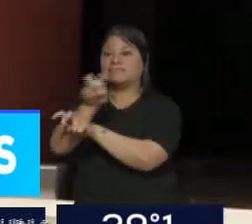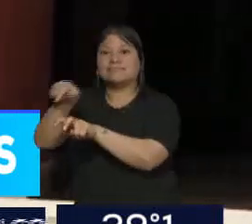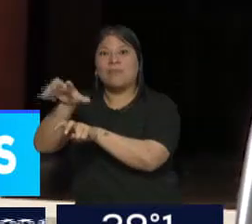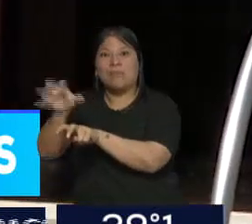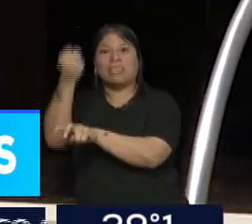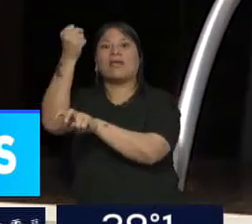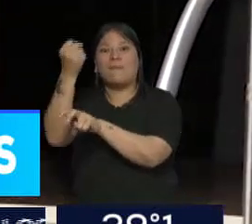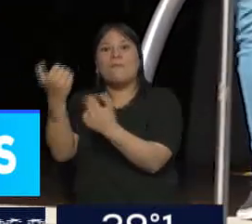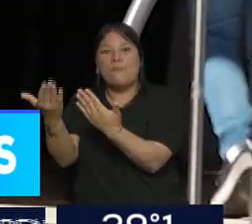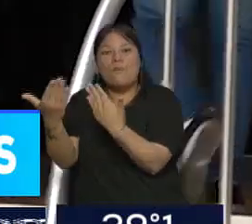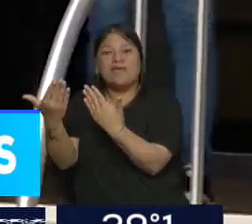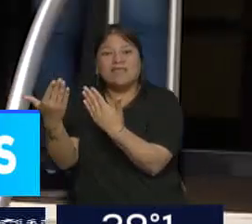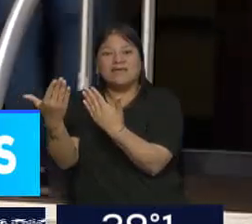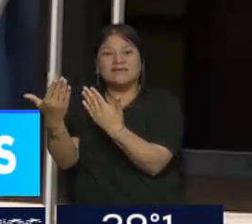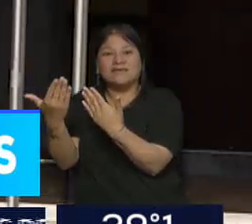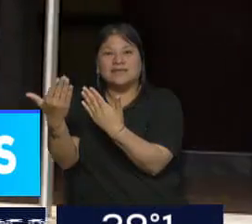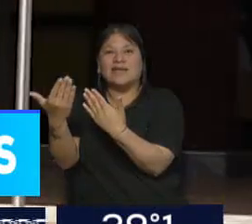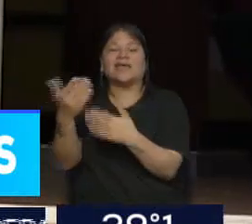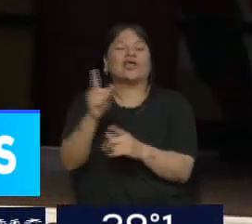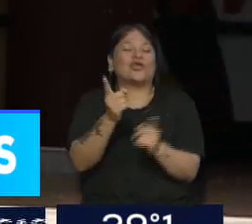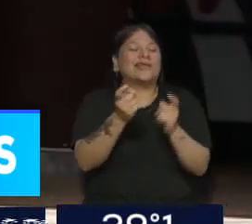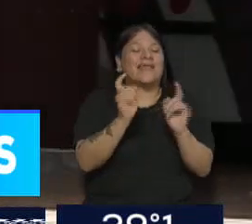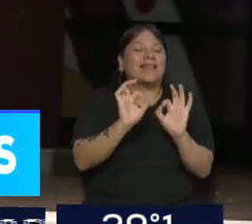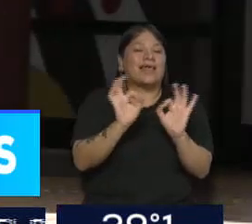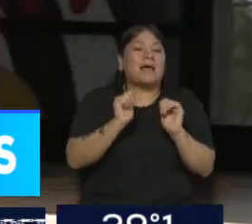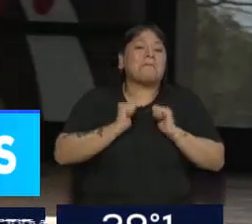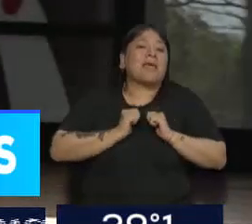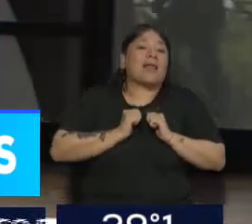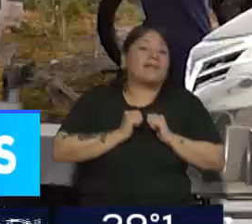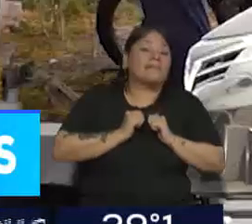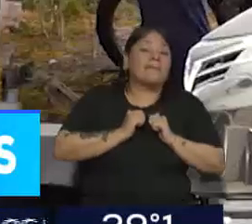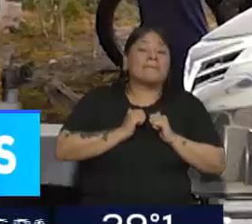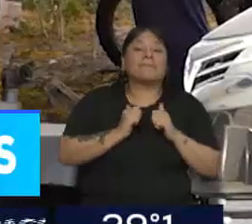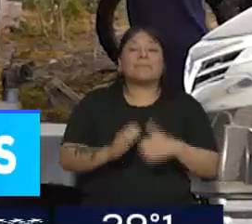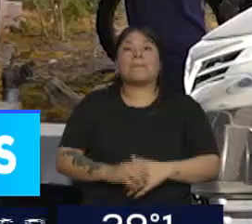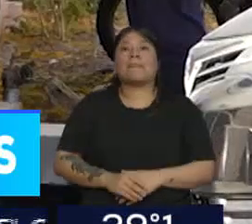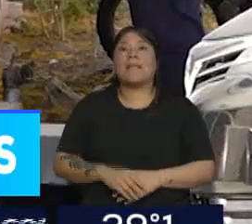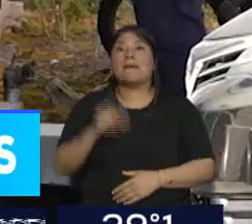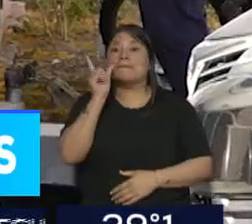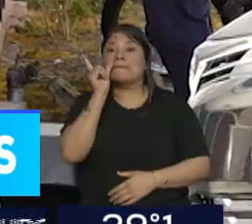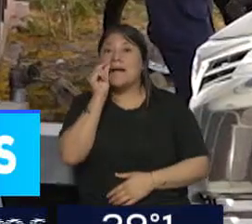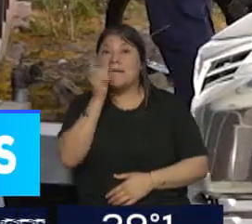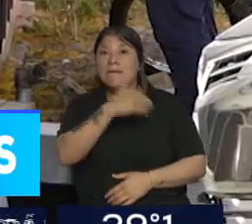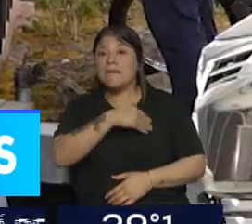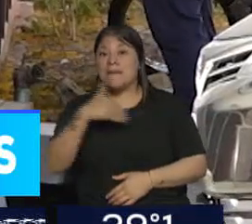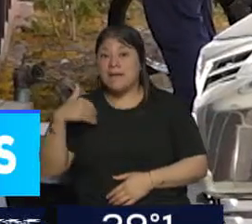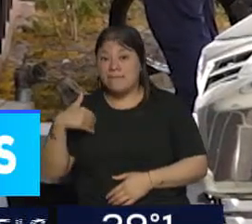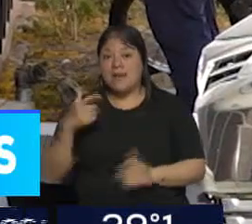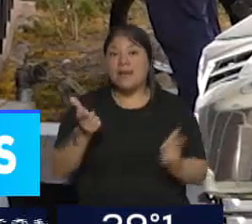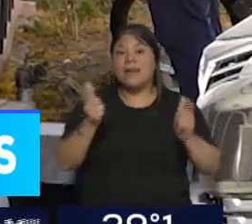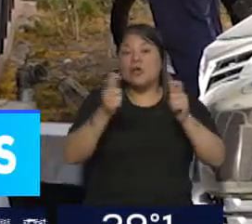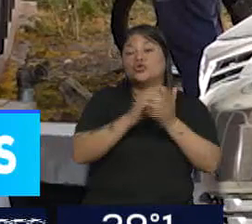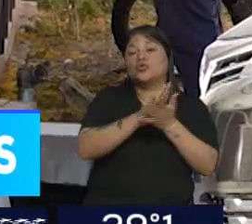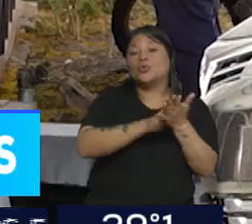obtener un lugar, un banco y no haga falta hacer nada mientras tanto, los padres en esta reunión les llevaron algunas